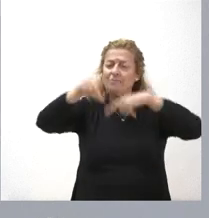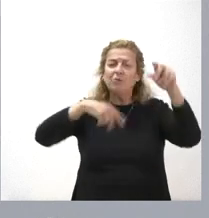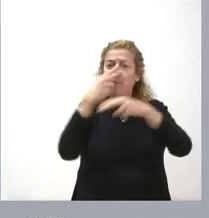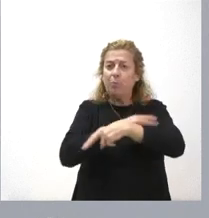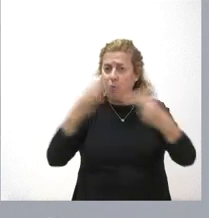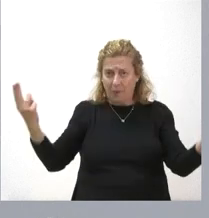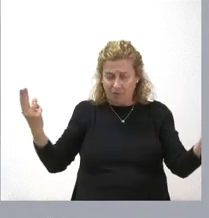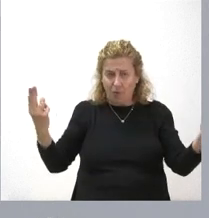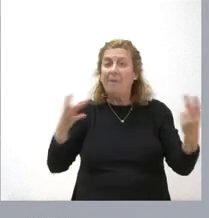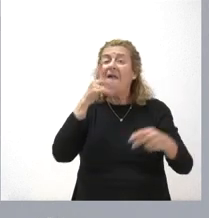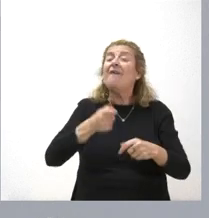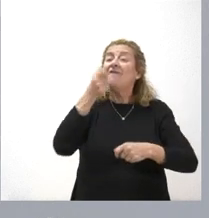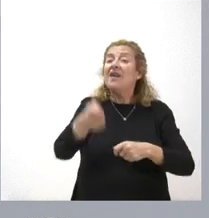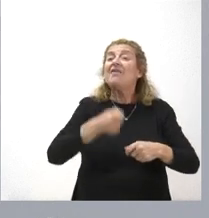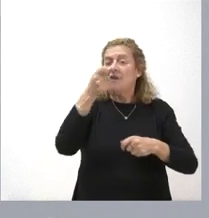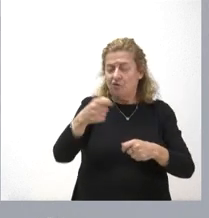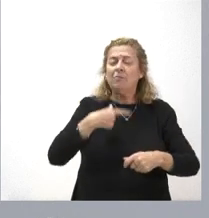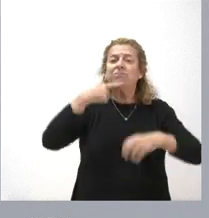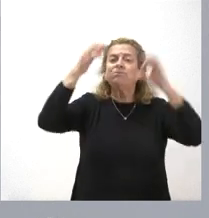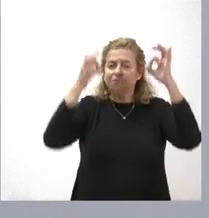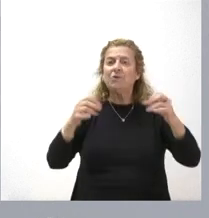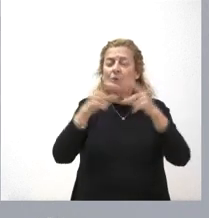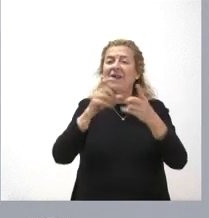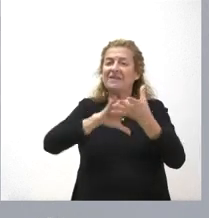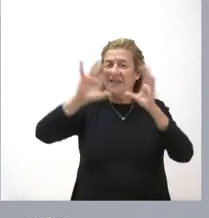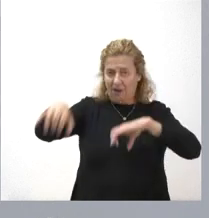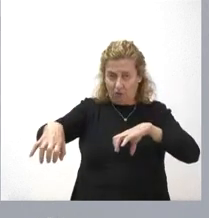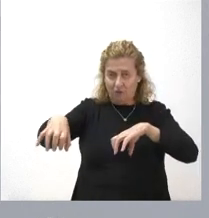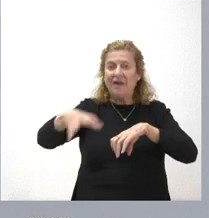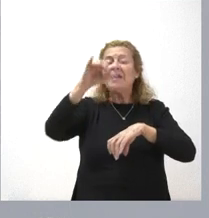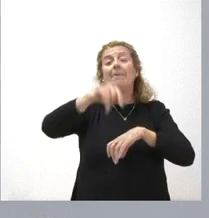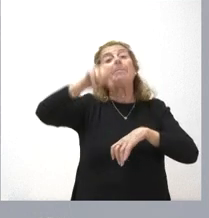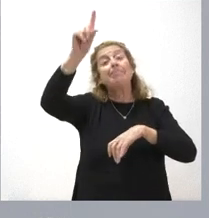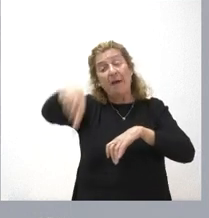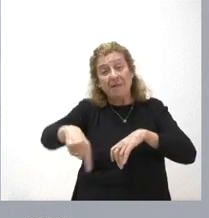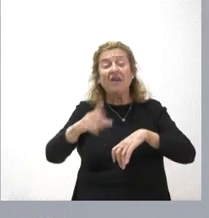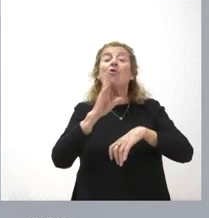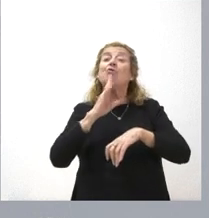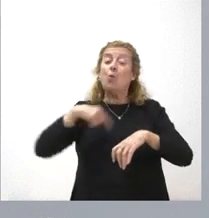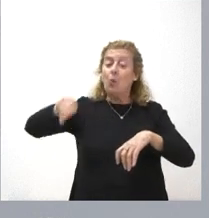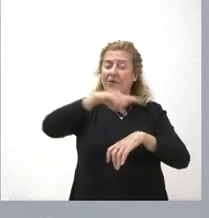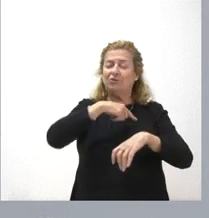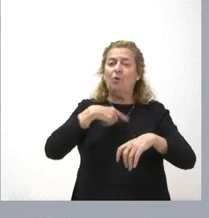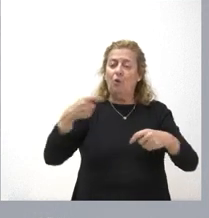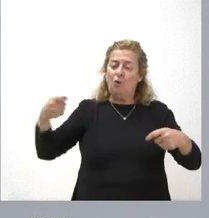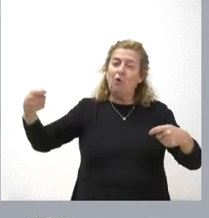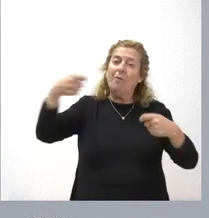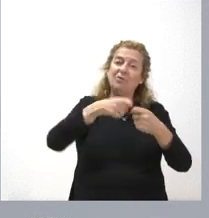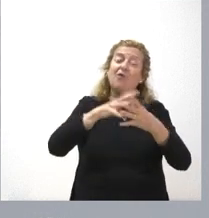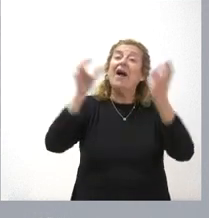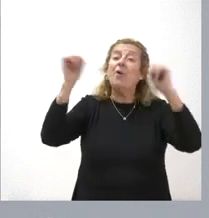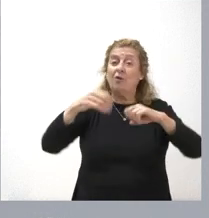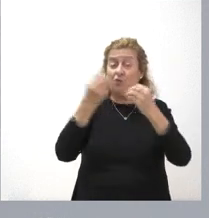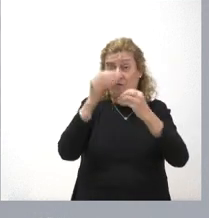en la financiación que hemos comprometido que corresponde a la Junta de Castilla y León y en la que es nuestro complemento de acuerdo con la